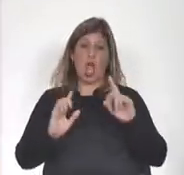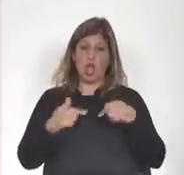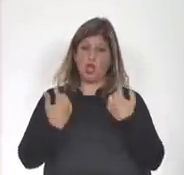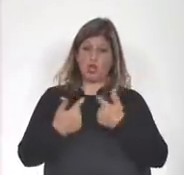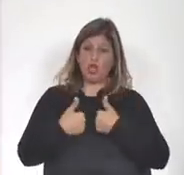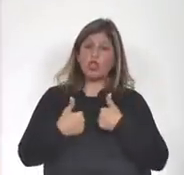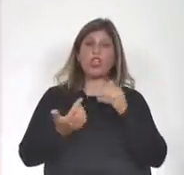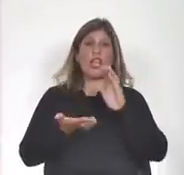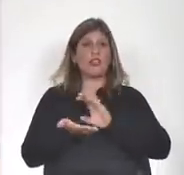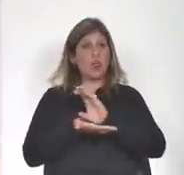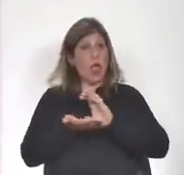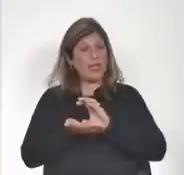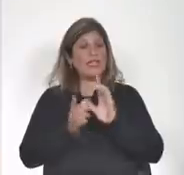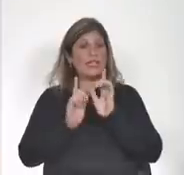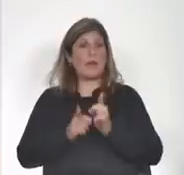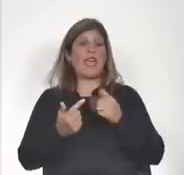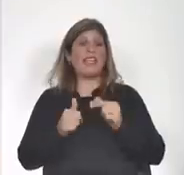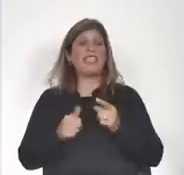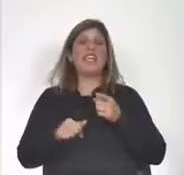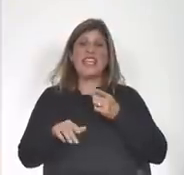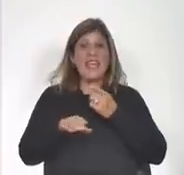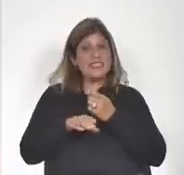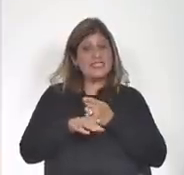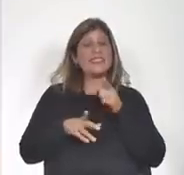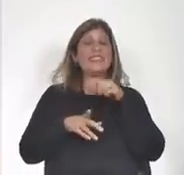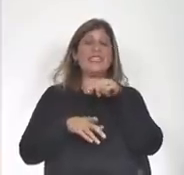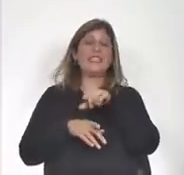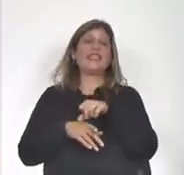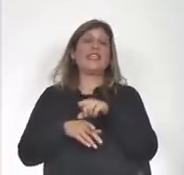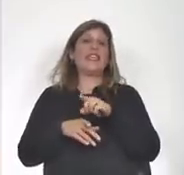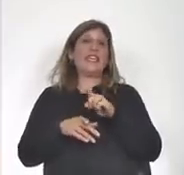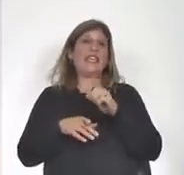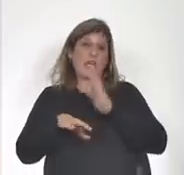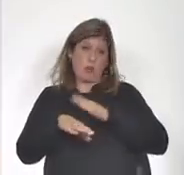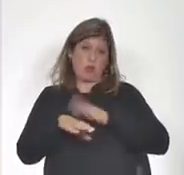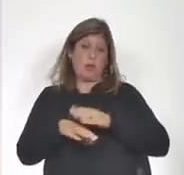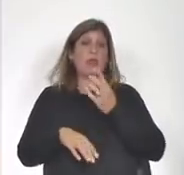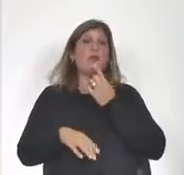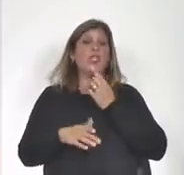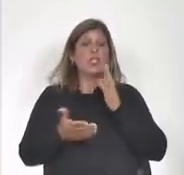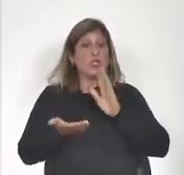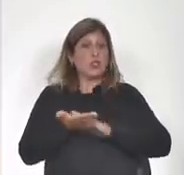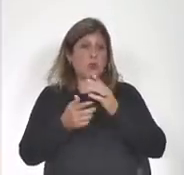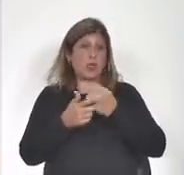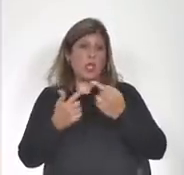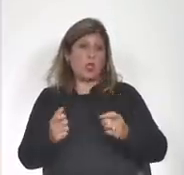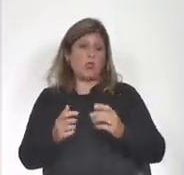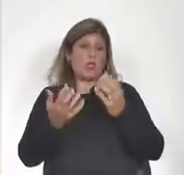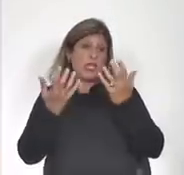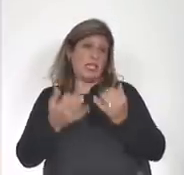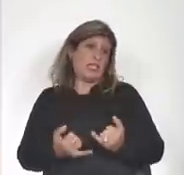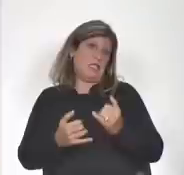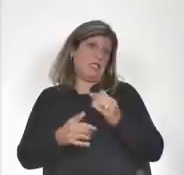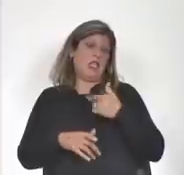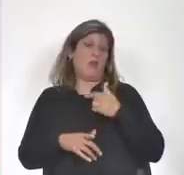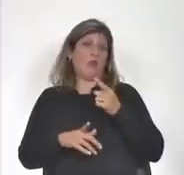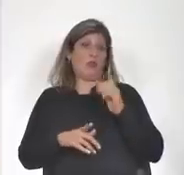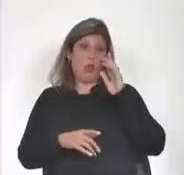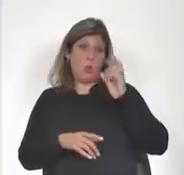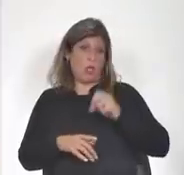a nosotros mismos y que además nos permita exigir responsabilidades políticas sobre cosas sobre las que tenemos ya opinión formada,